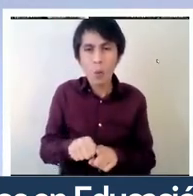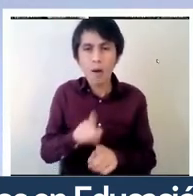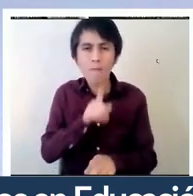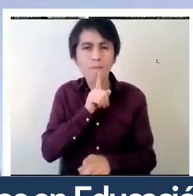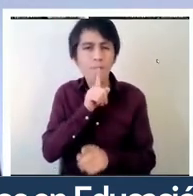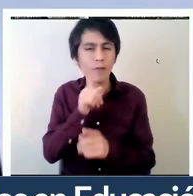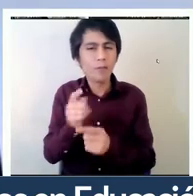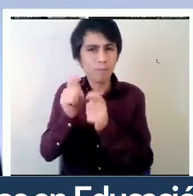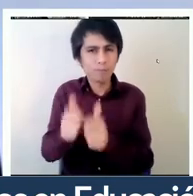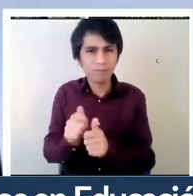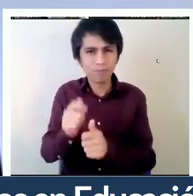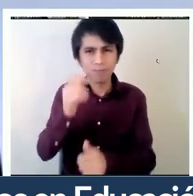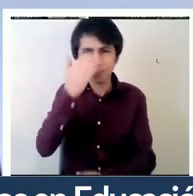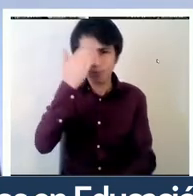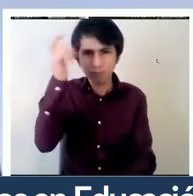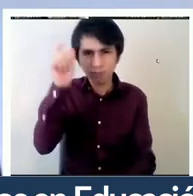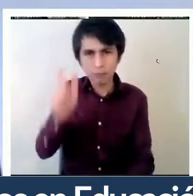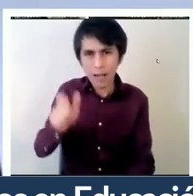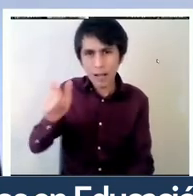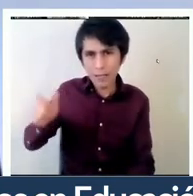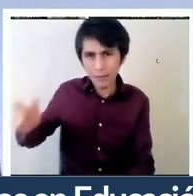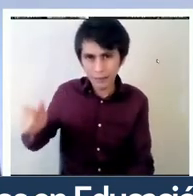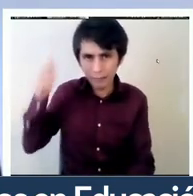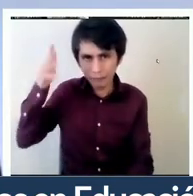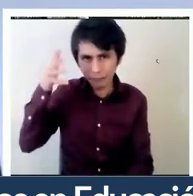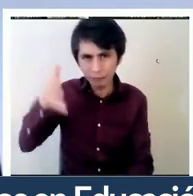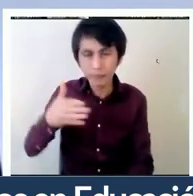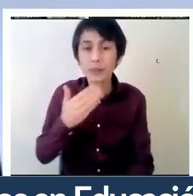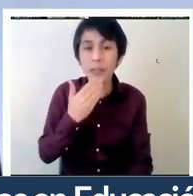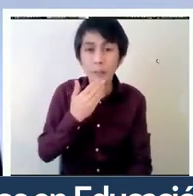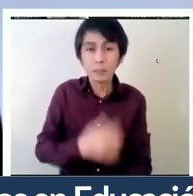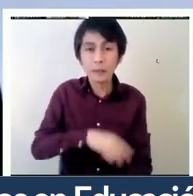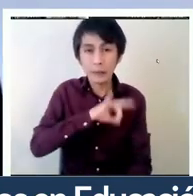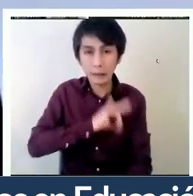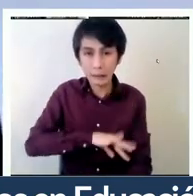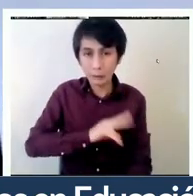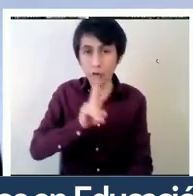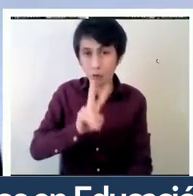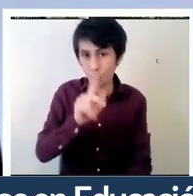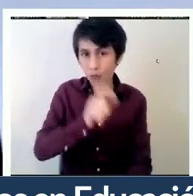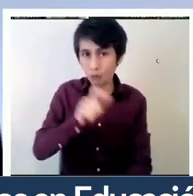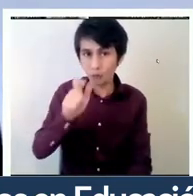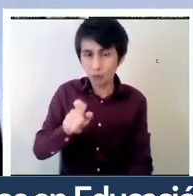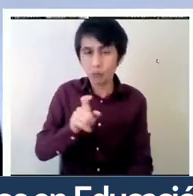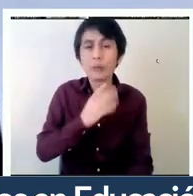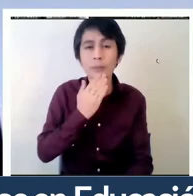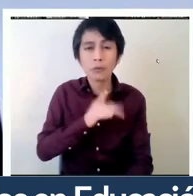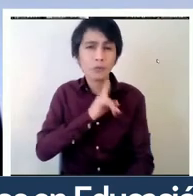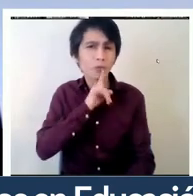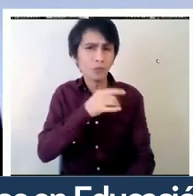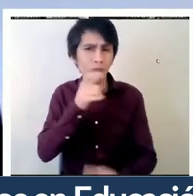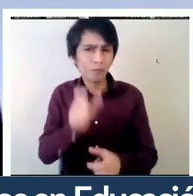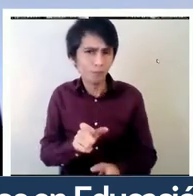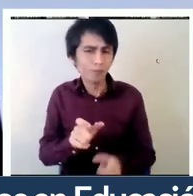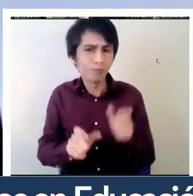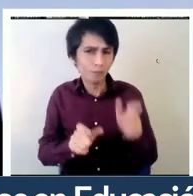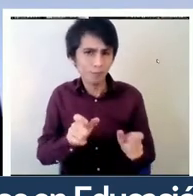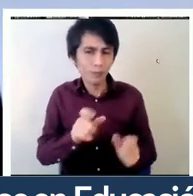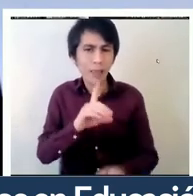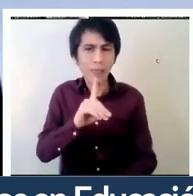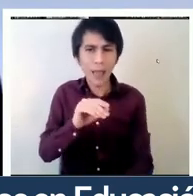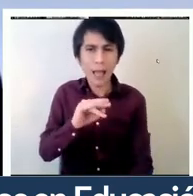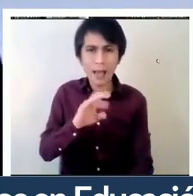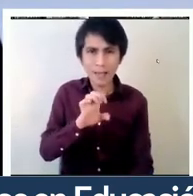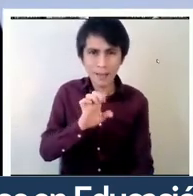dos panelistas nacionales de lujo, Daniel Rodríguez y Leonor Vara. Así